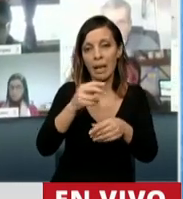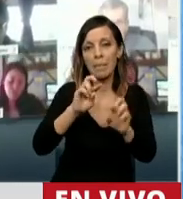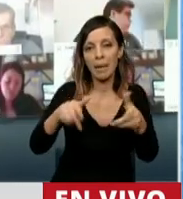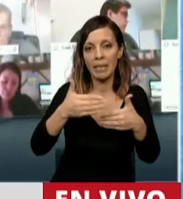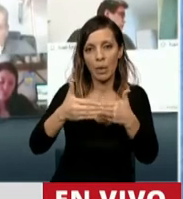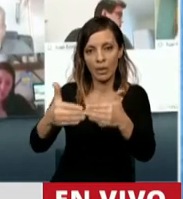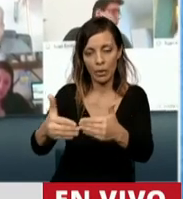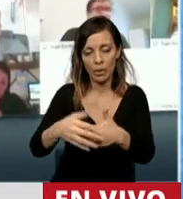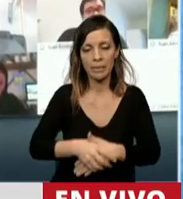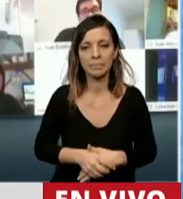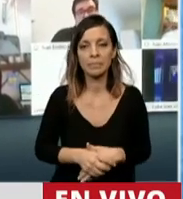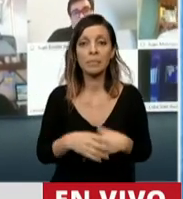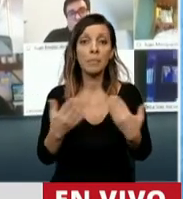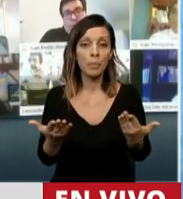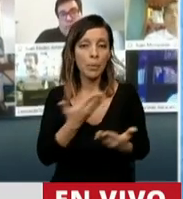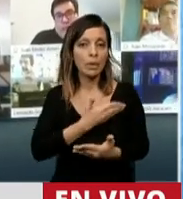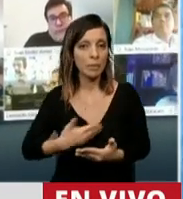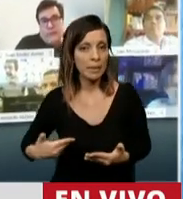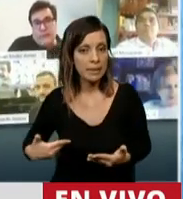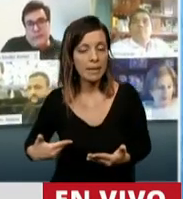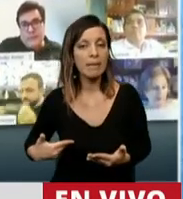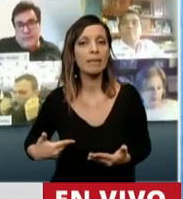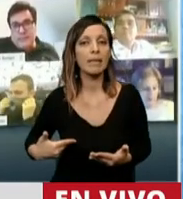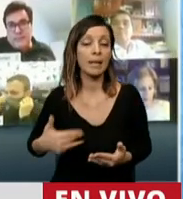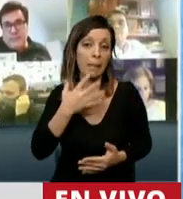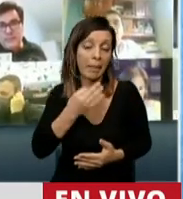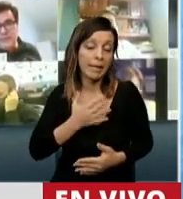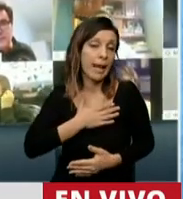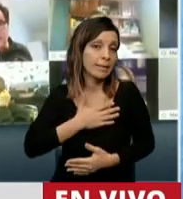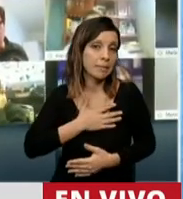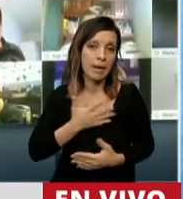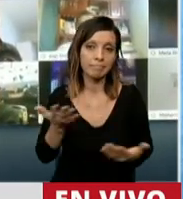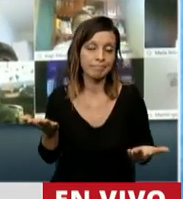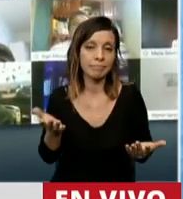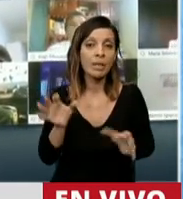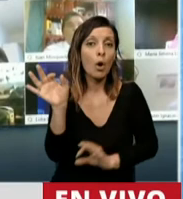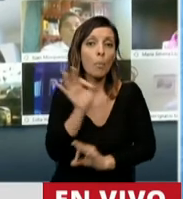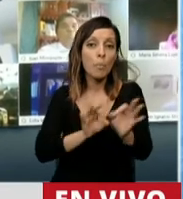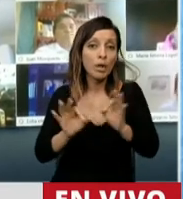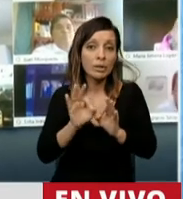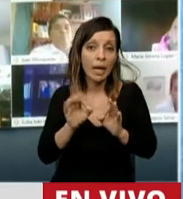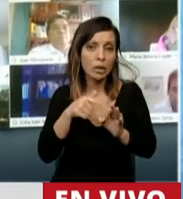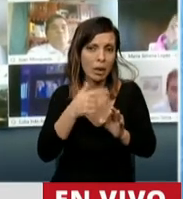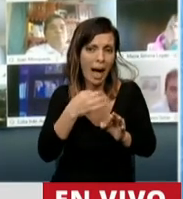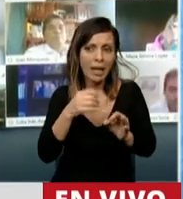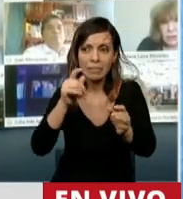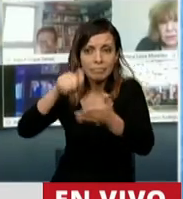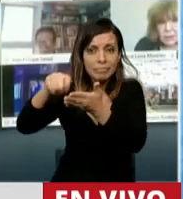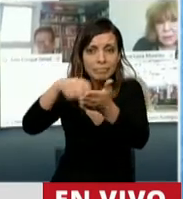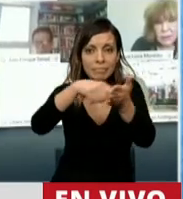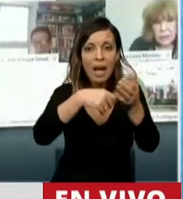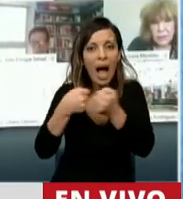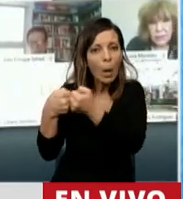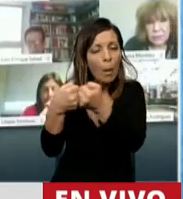señor presidente es una pena que un proyecto que cuenta con amplio consenso